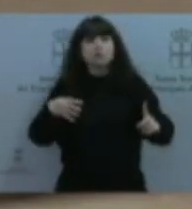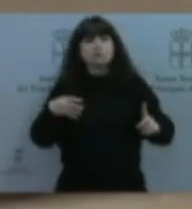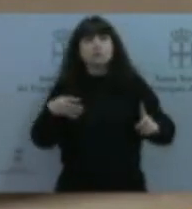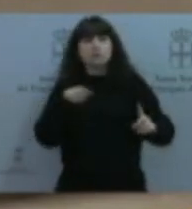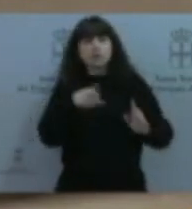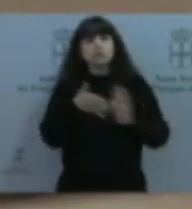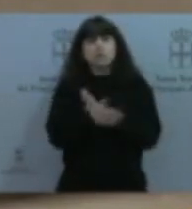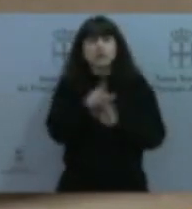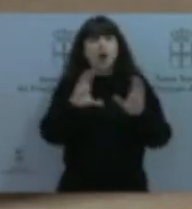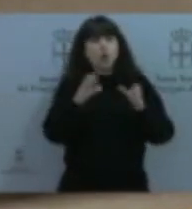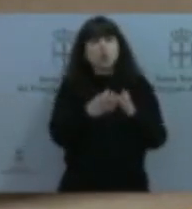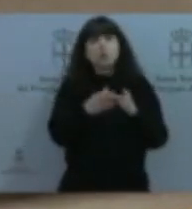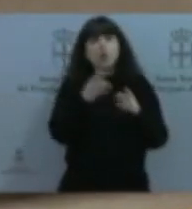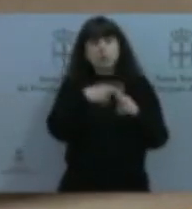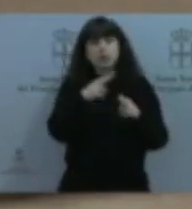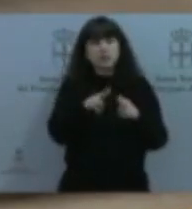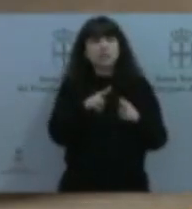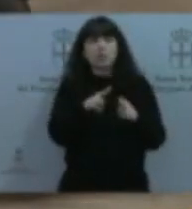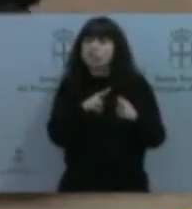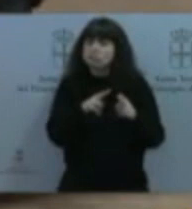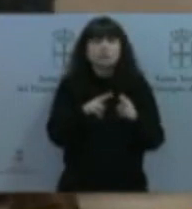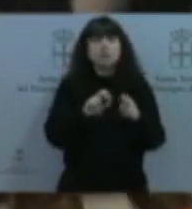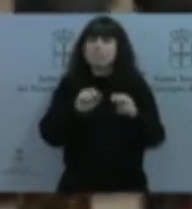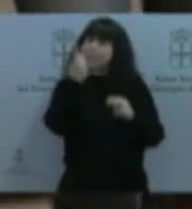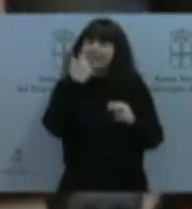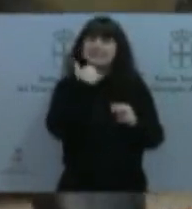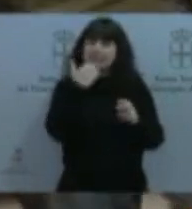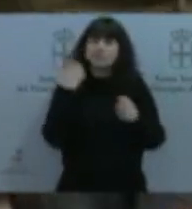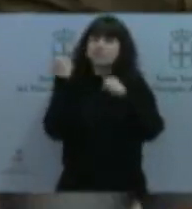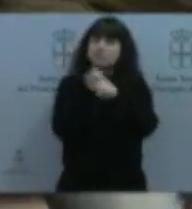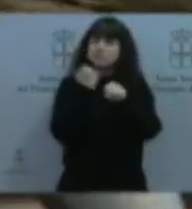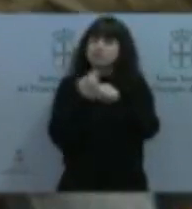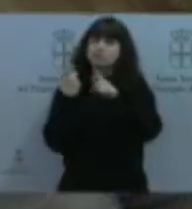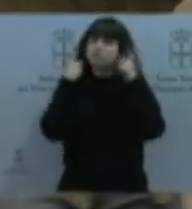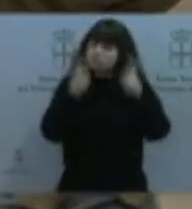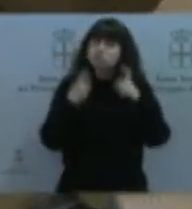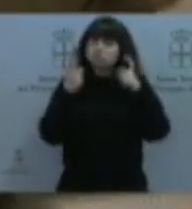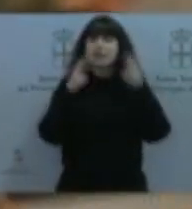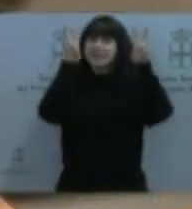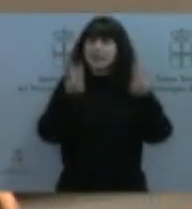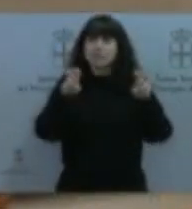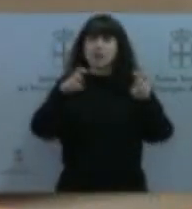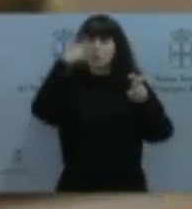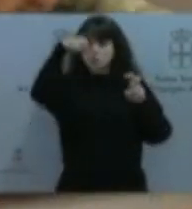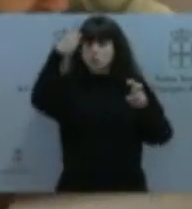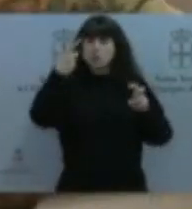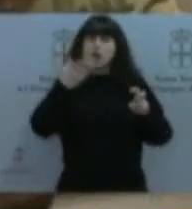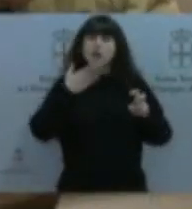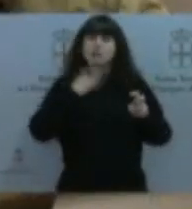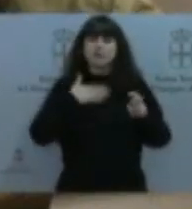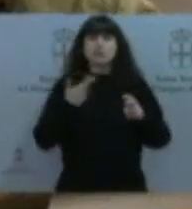que con mayor ahínco ha trabajado la cuestión cultural, trayendo de forma reiterada algunas iniciativas